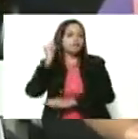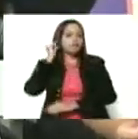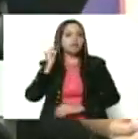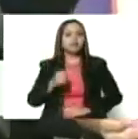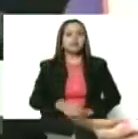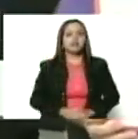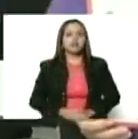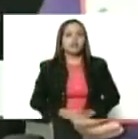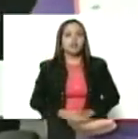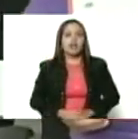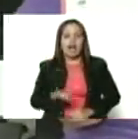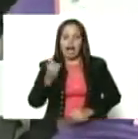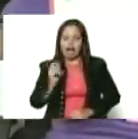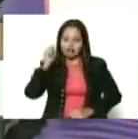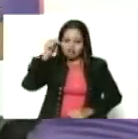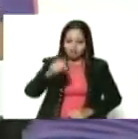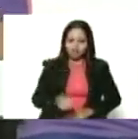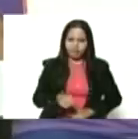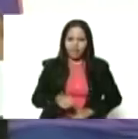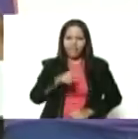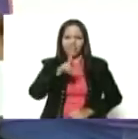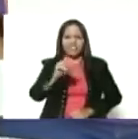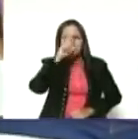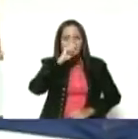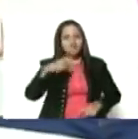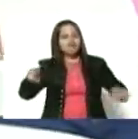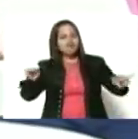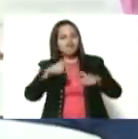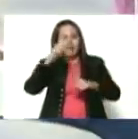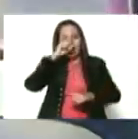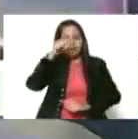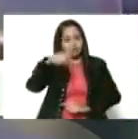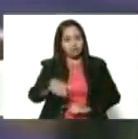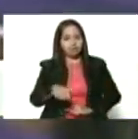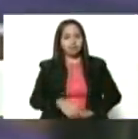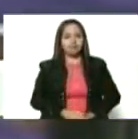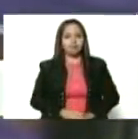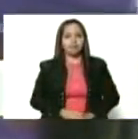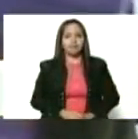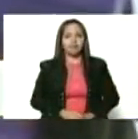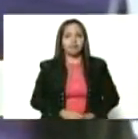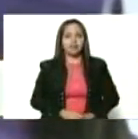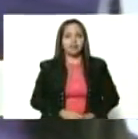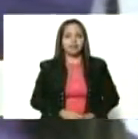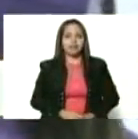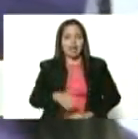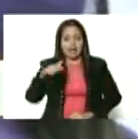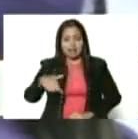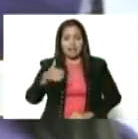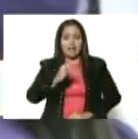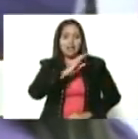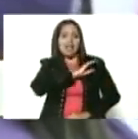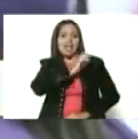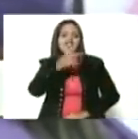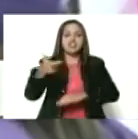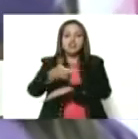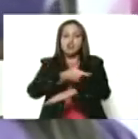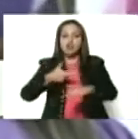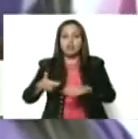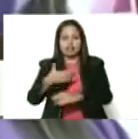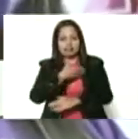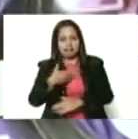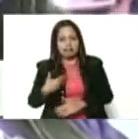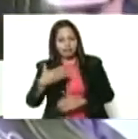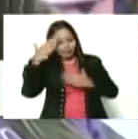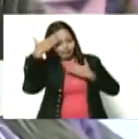estemos cumpliendo 20 años. Bueno, presidente, aquí está nuestro jefe de gobierno que nos quiere dar